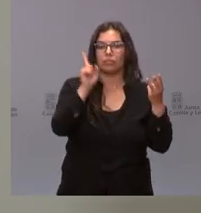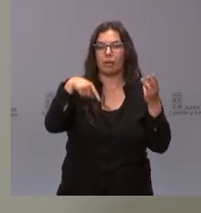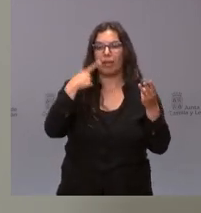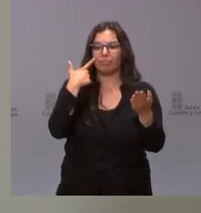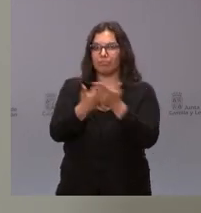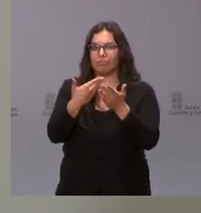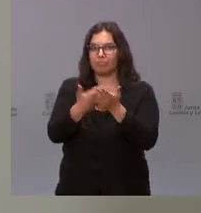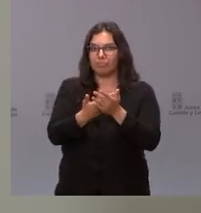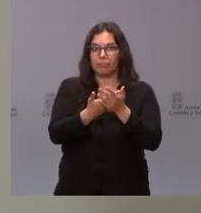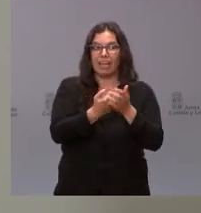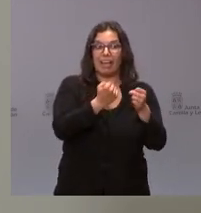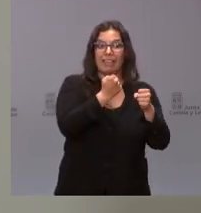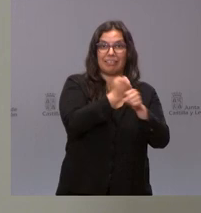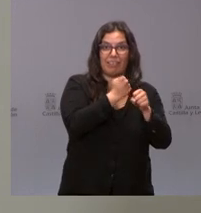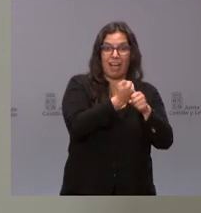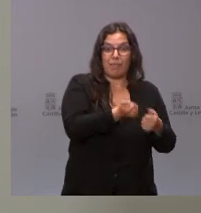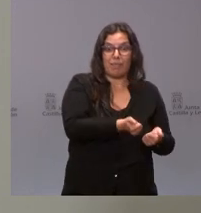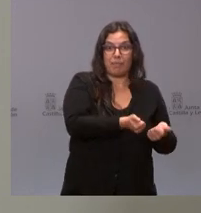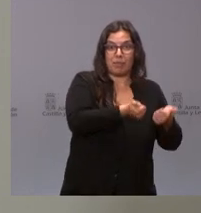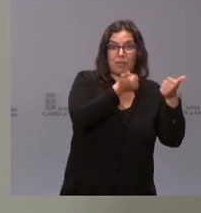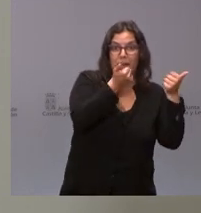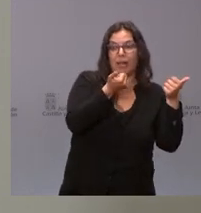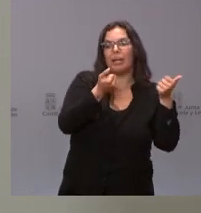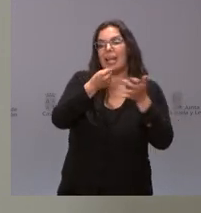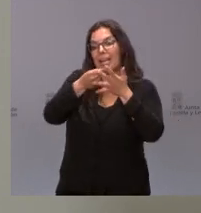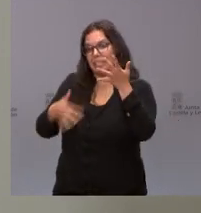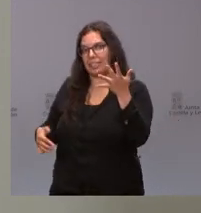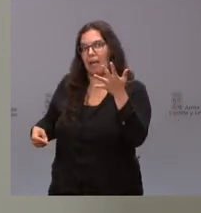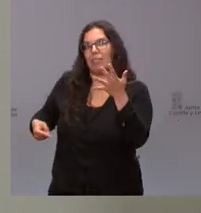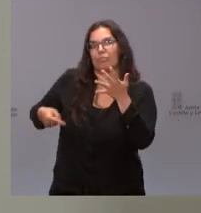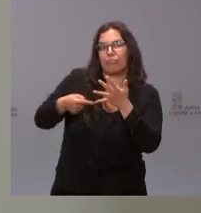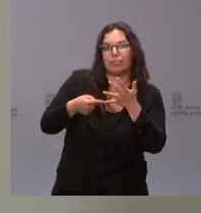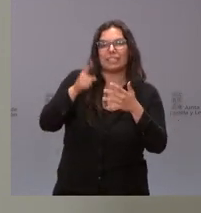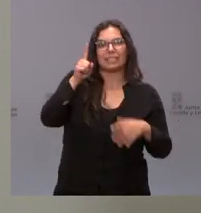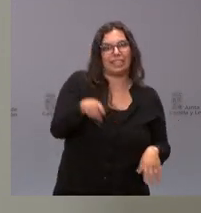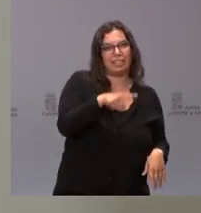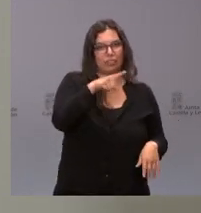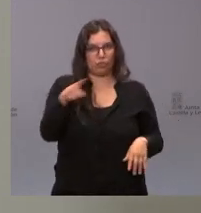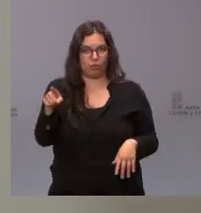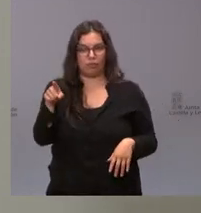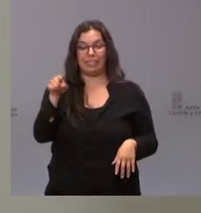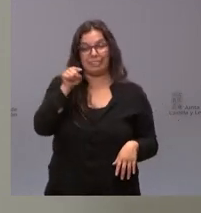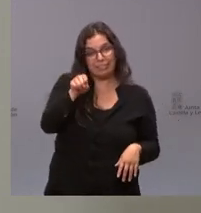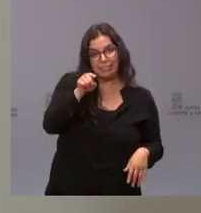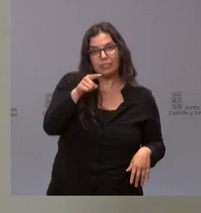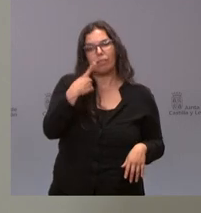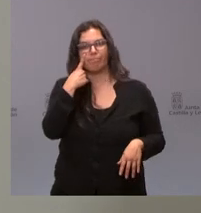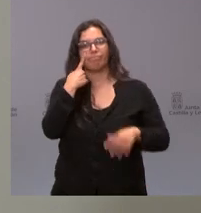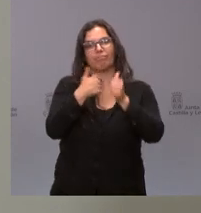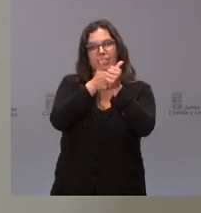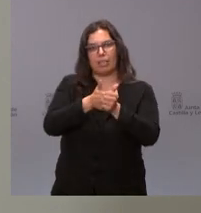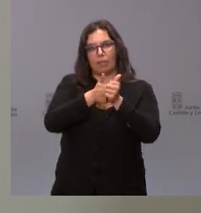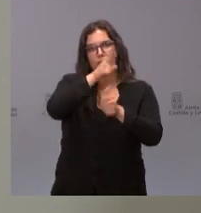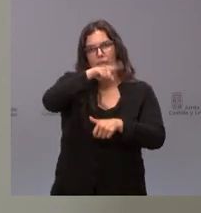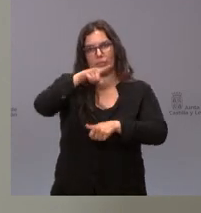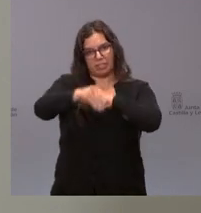la actividad y en qué medida además somos capaces de disminuir la lista de espera y sobre esto va haber un seguimiento mensual